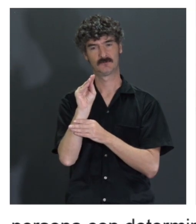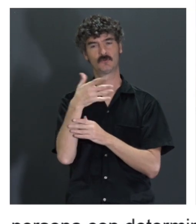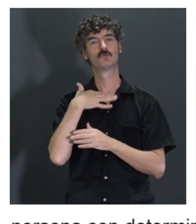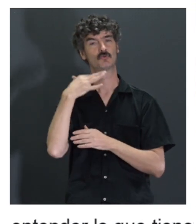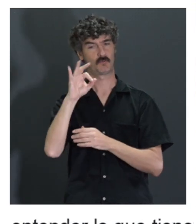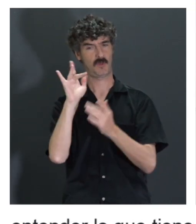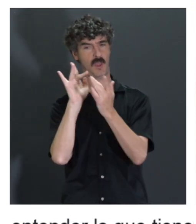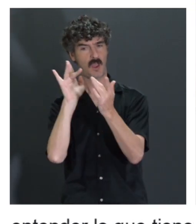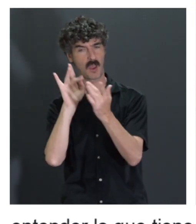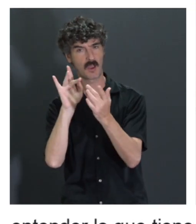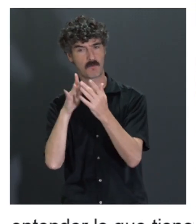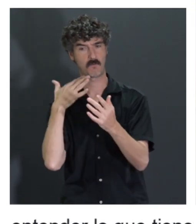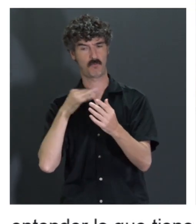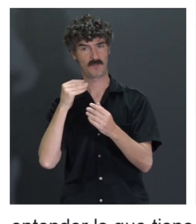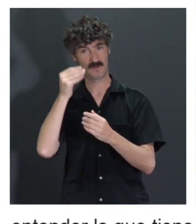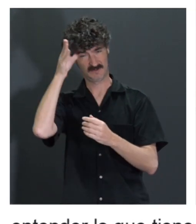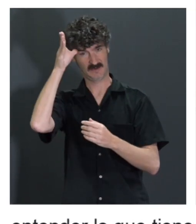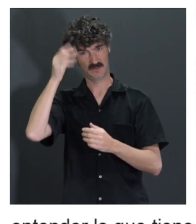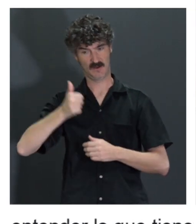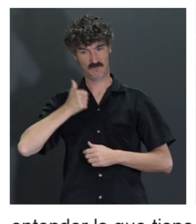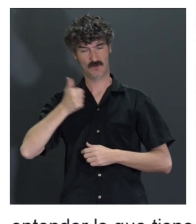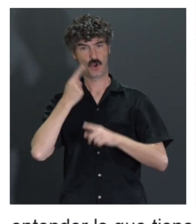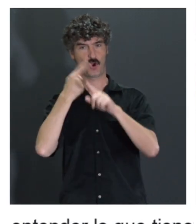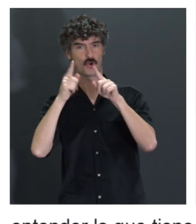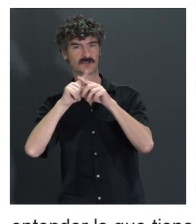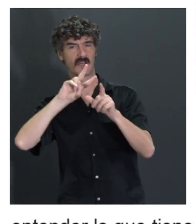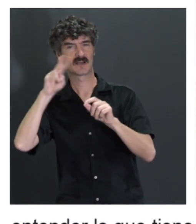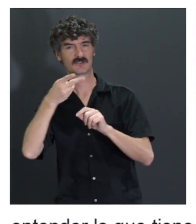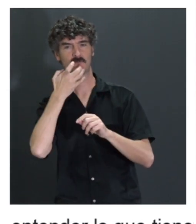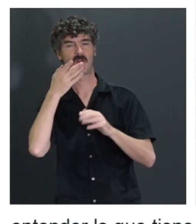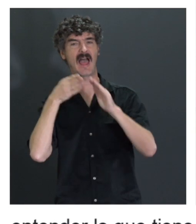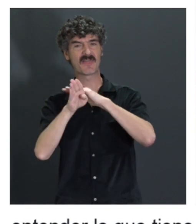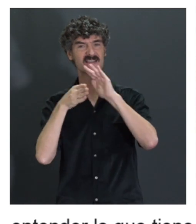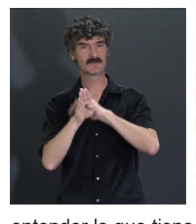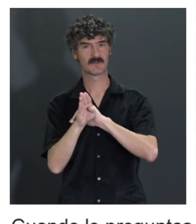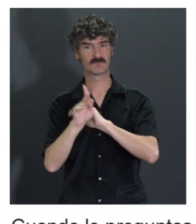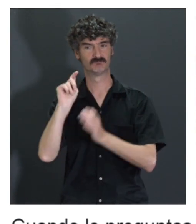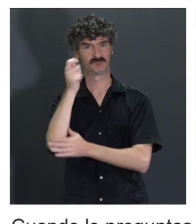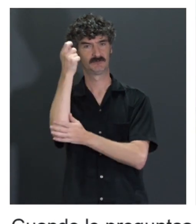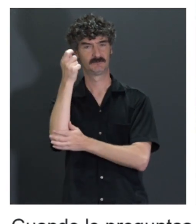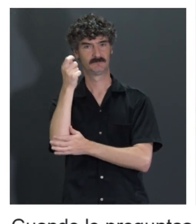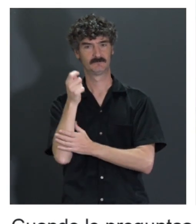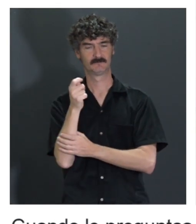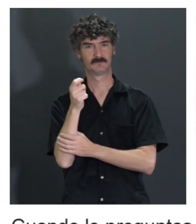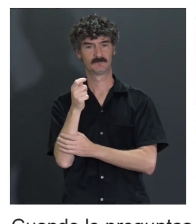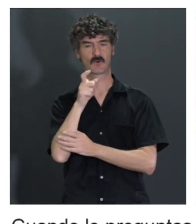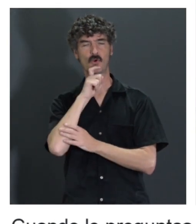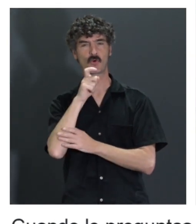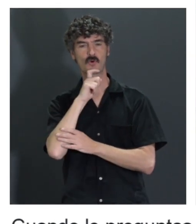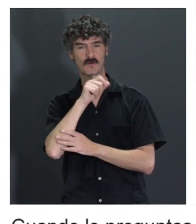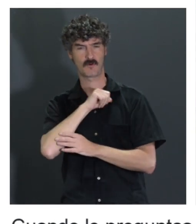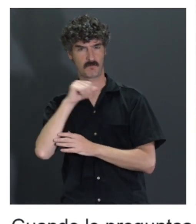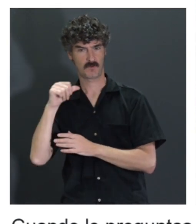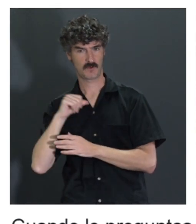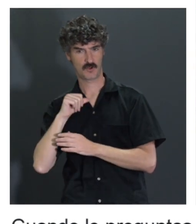puedes interactuar con él y preguntarle a inteligencia artificial cosas sobre cómo resolver la accesibilidad de ese nodo en particular, de esa